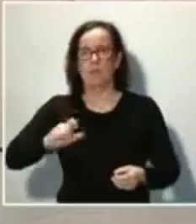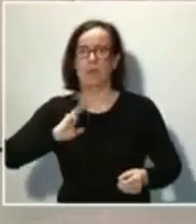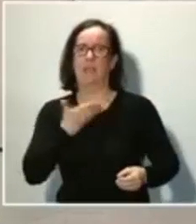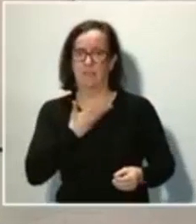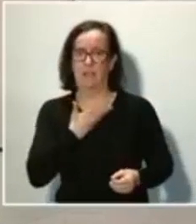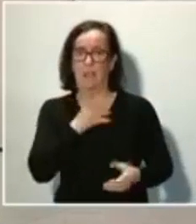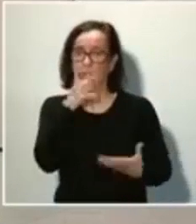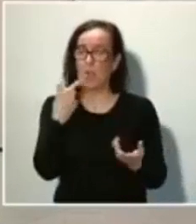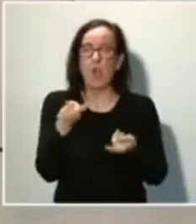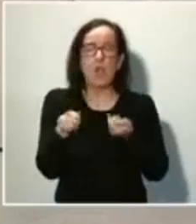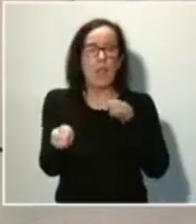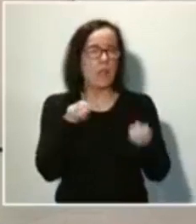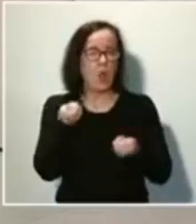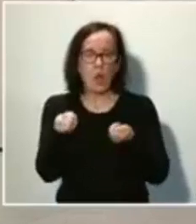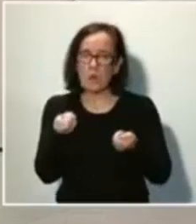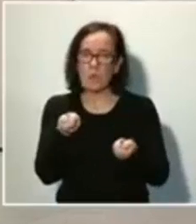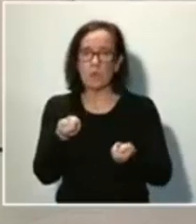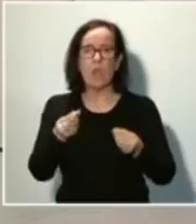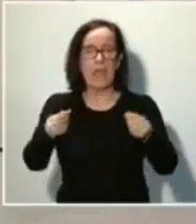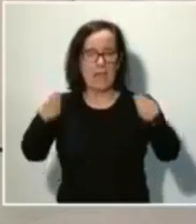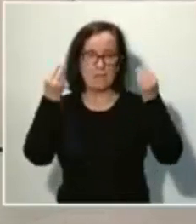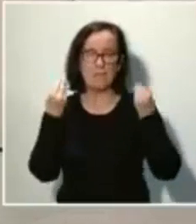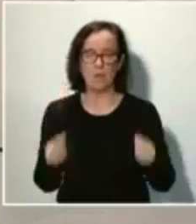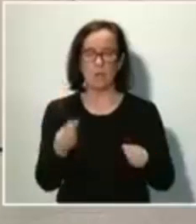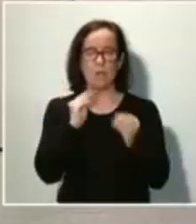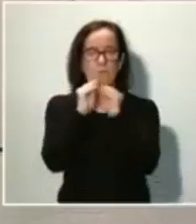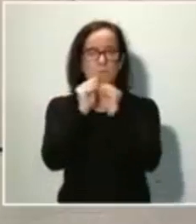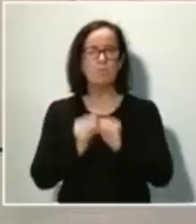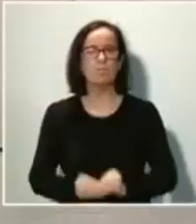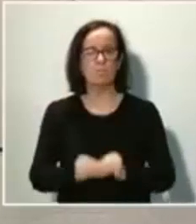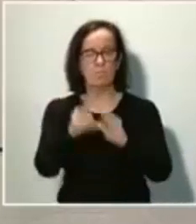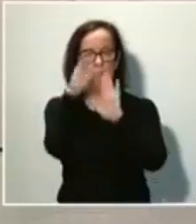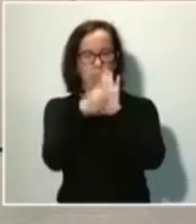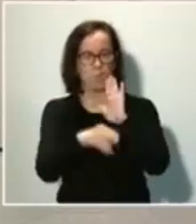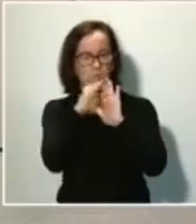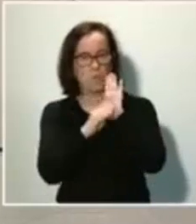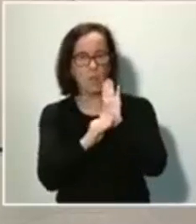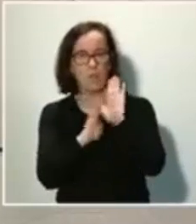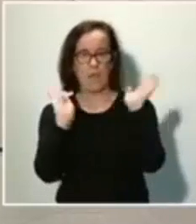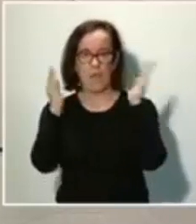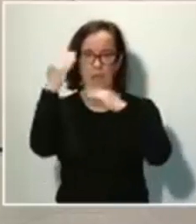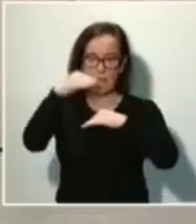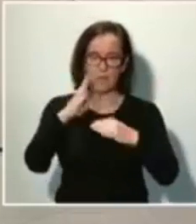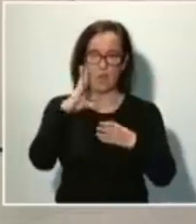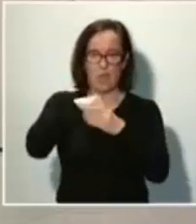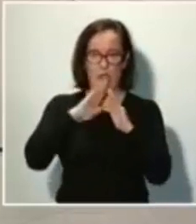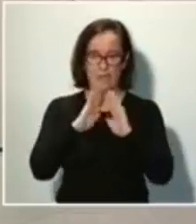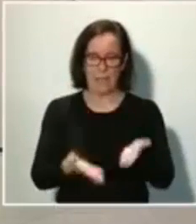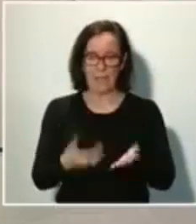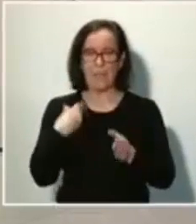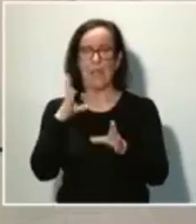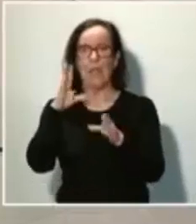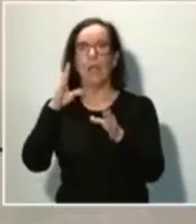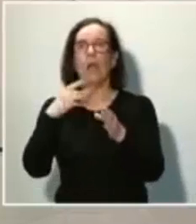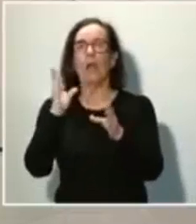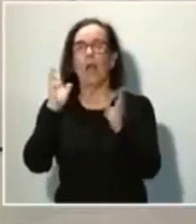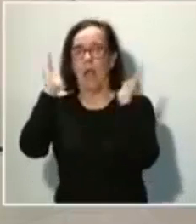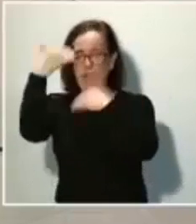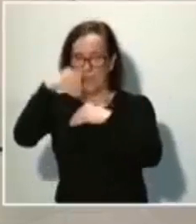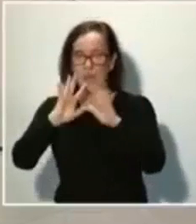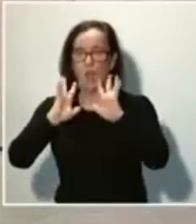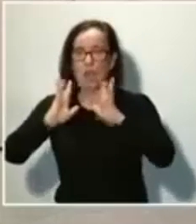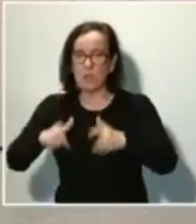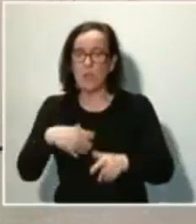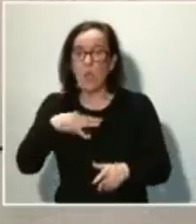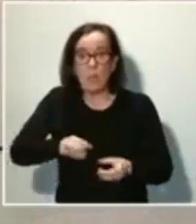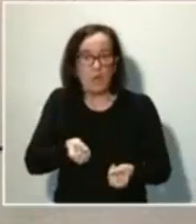La coordinación es buena. Hemos elaborado ya protocolos tanto para la atención a domicilio como para la atención en residencias. Y puedo informar